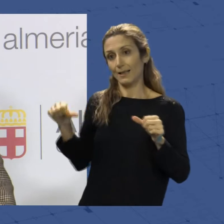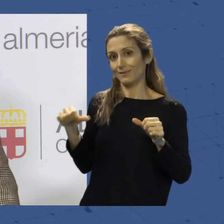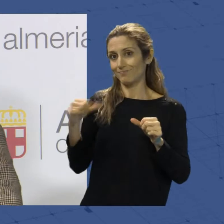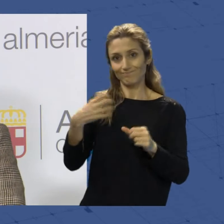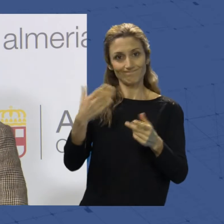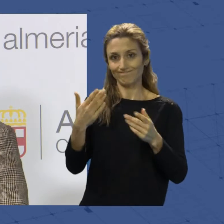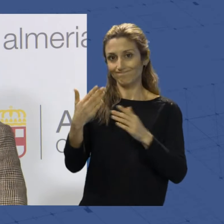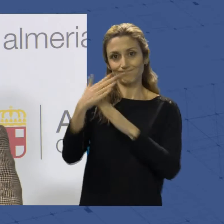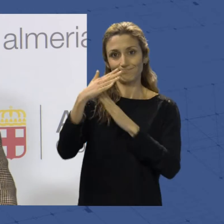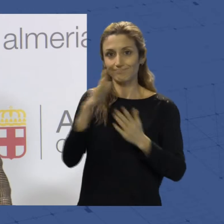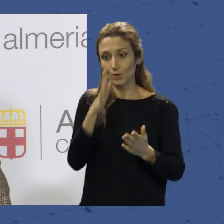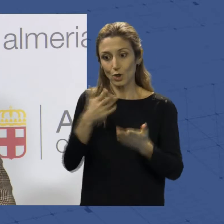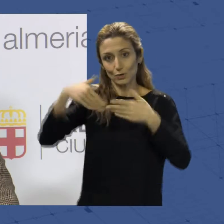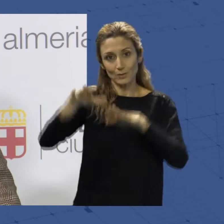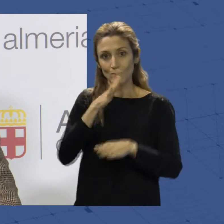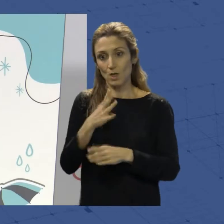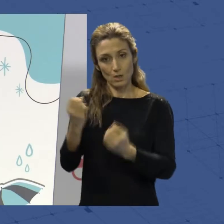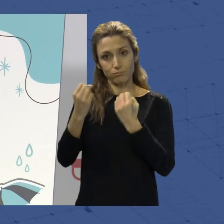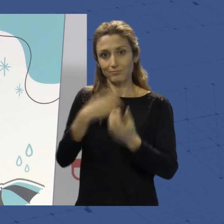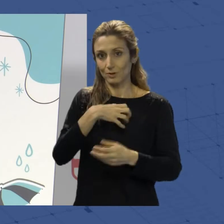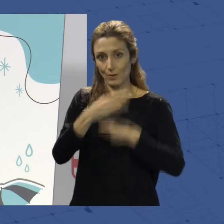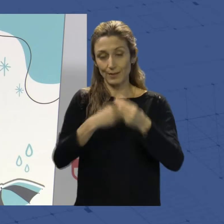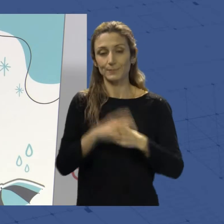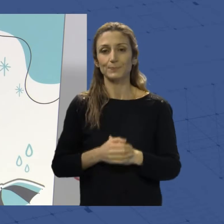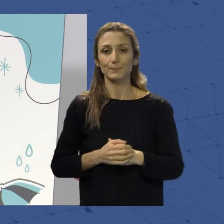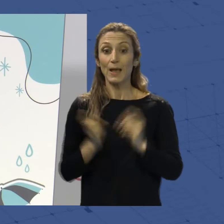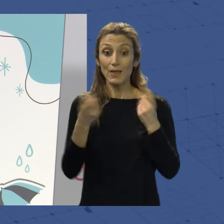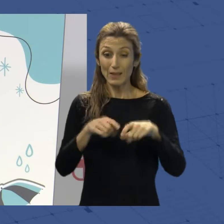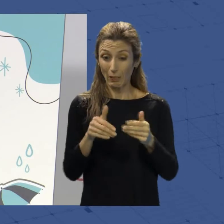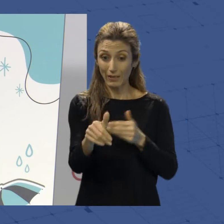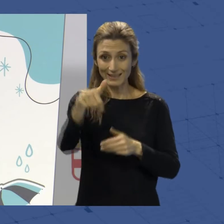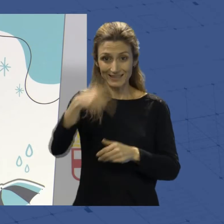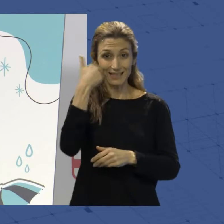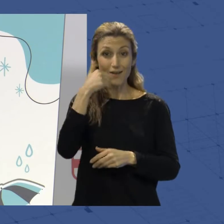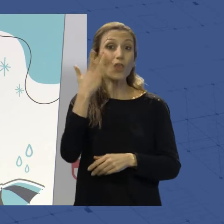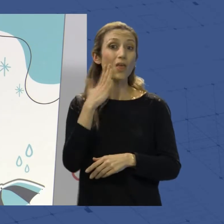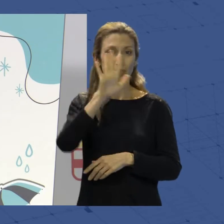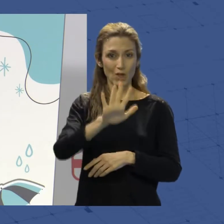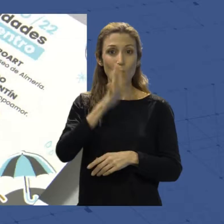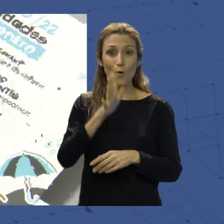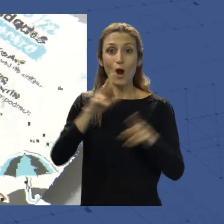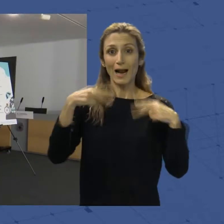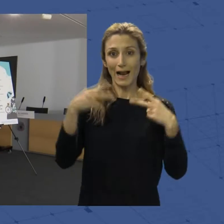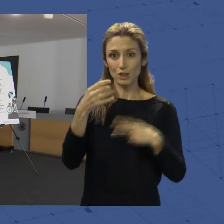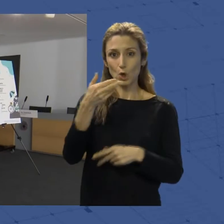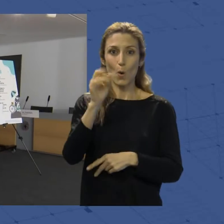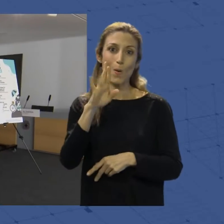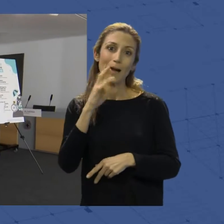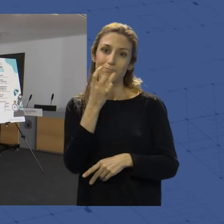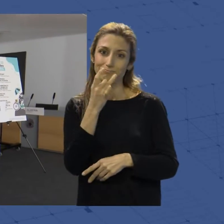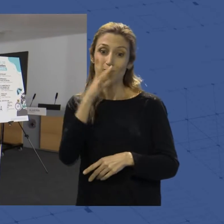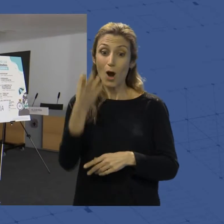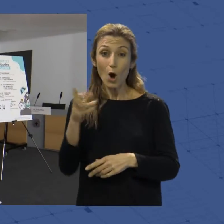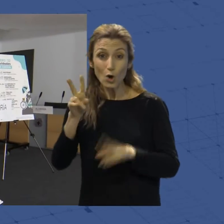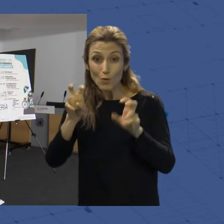que suspender porque era inviable hacerlas. La primera cita será este sábado 5 con el Gastroart, que vuelve a una nueva ubicación,